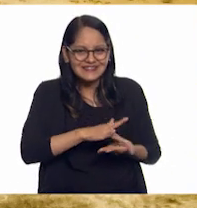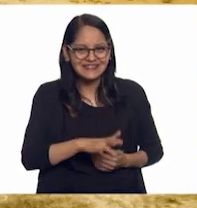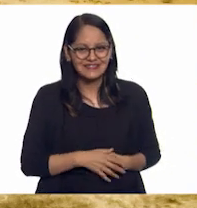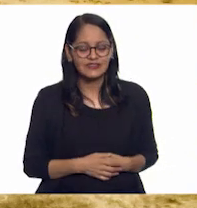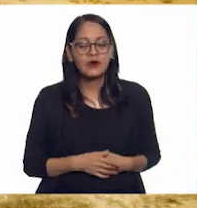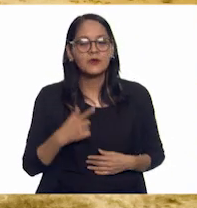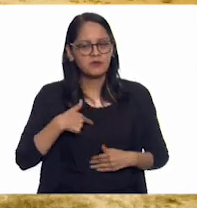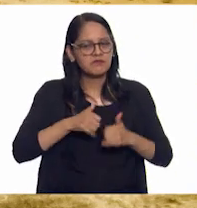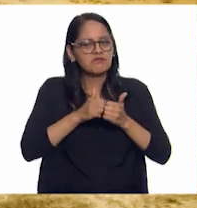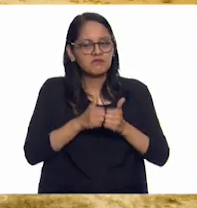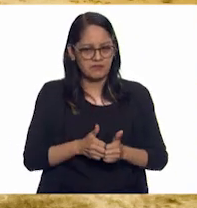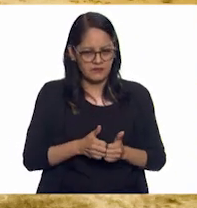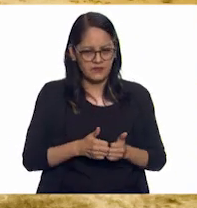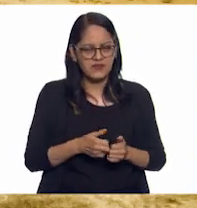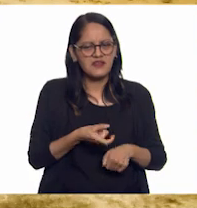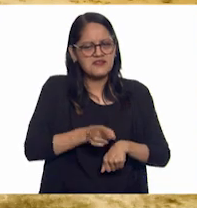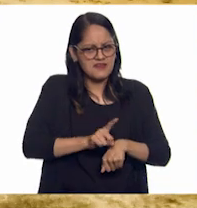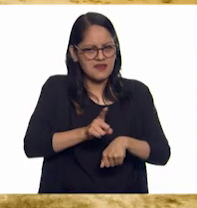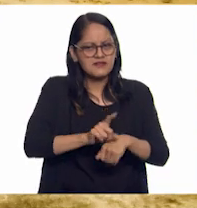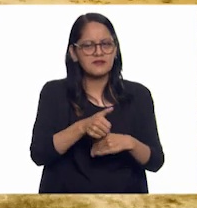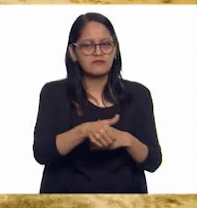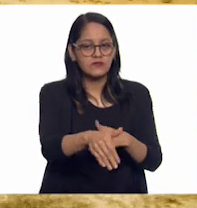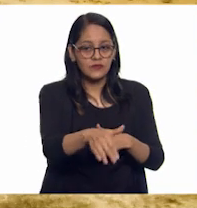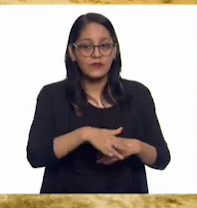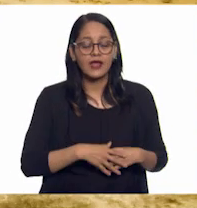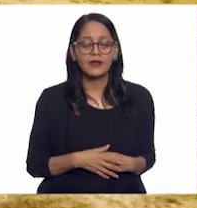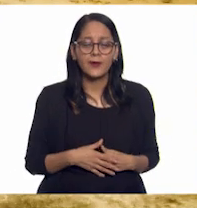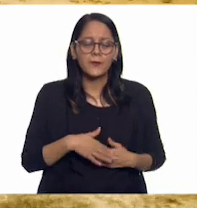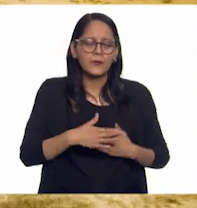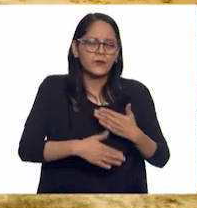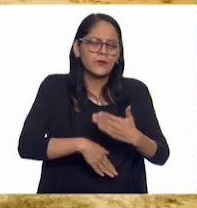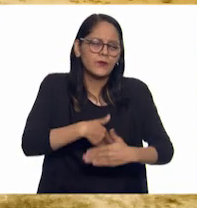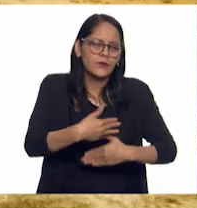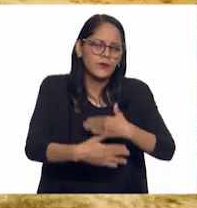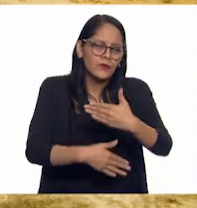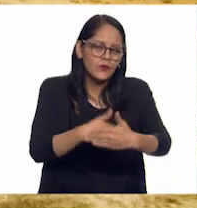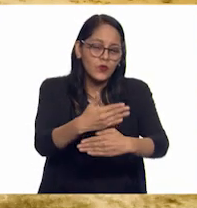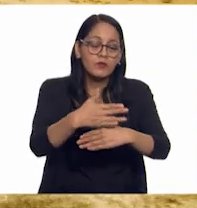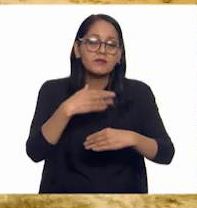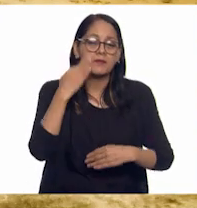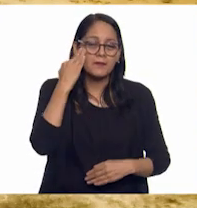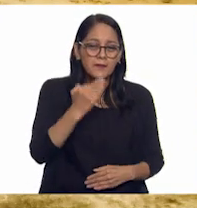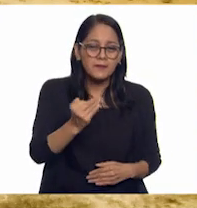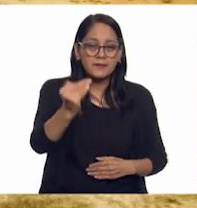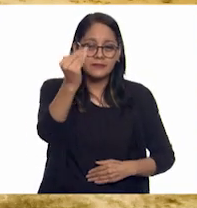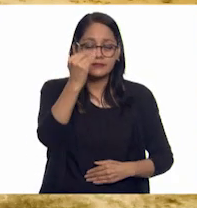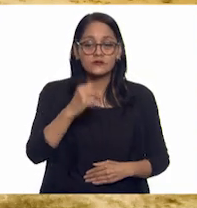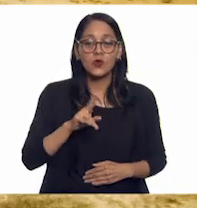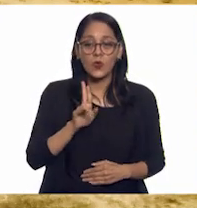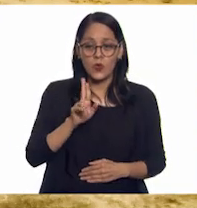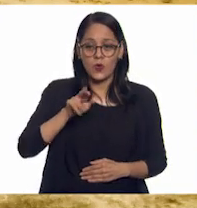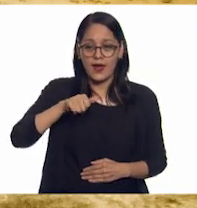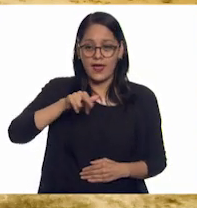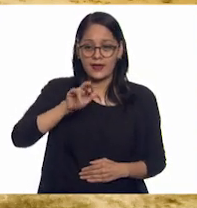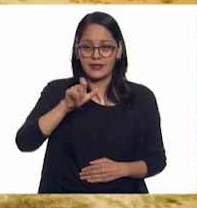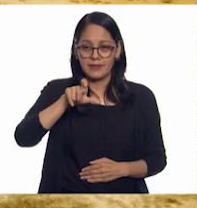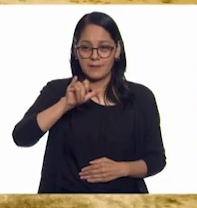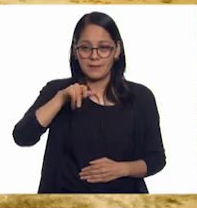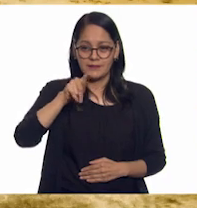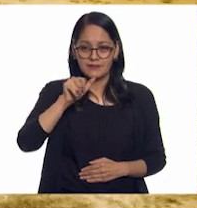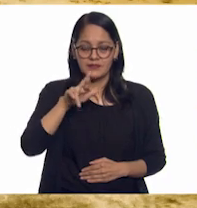¡Aquí estaré algunos días! Pasó el tiempo y Urakimataro decidió regresar.